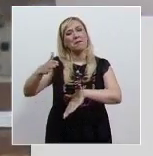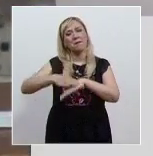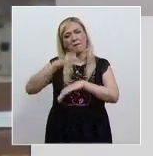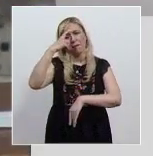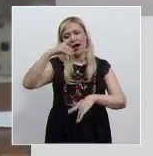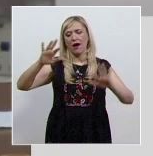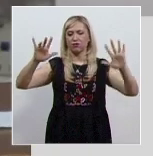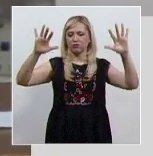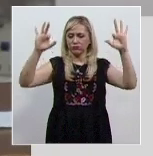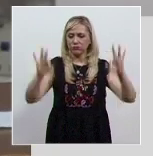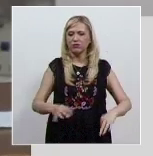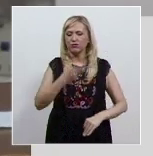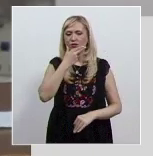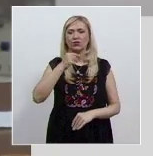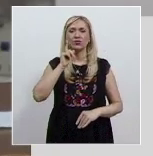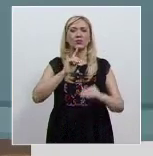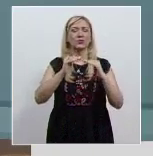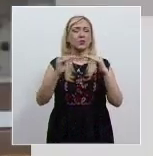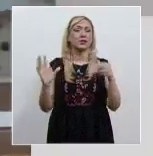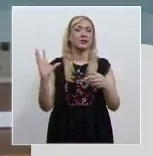paritaria e inclusiva.